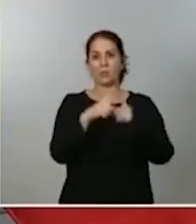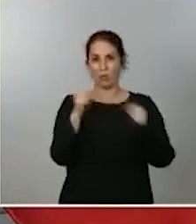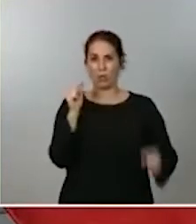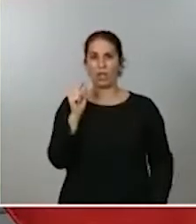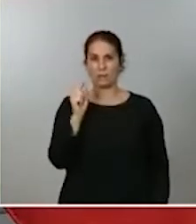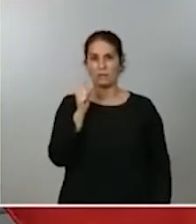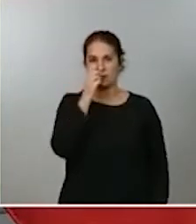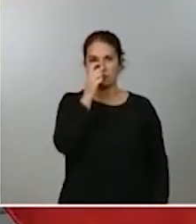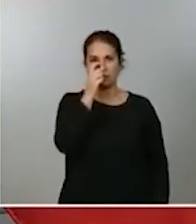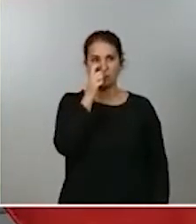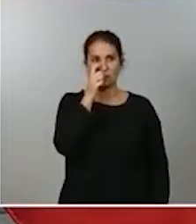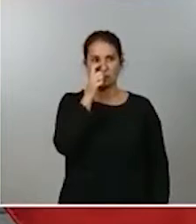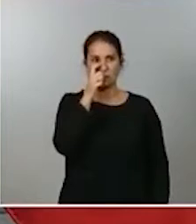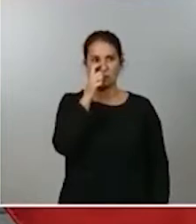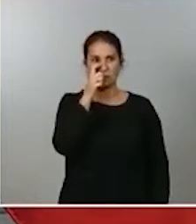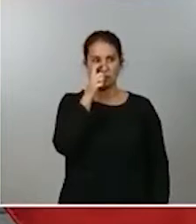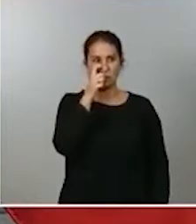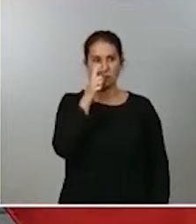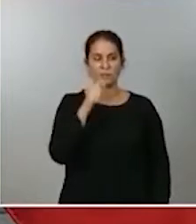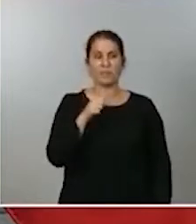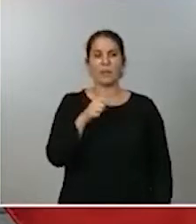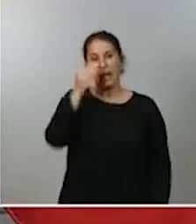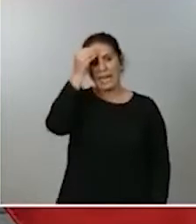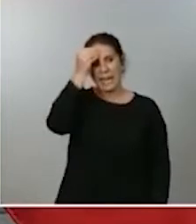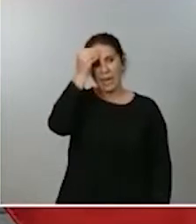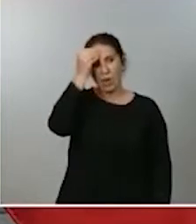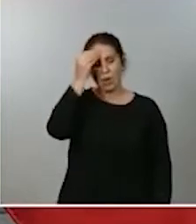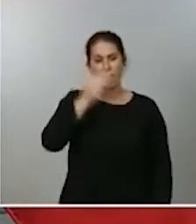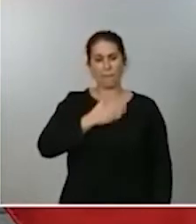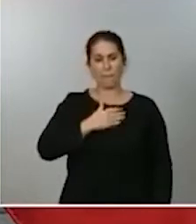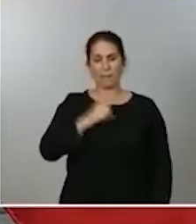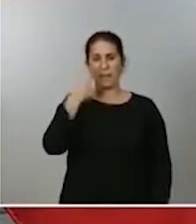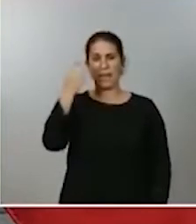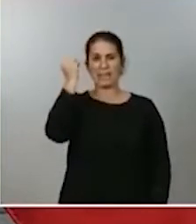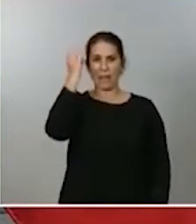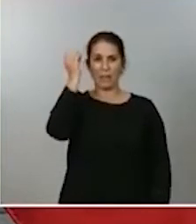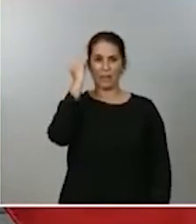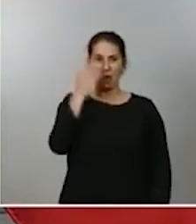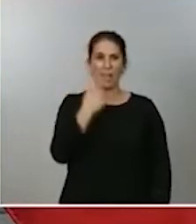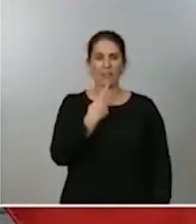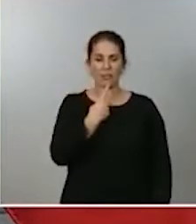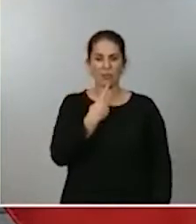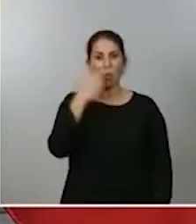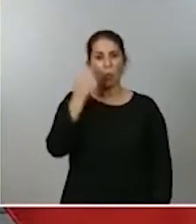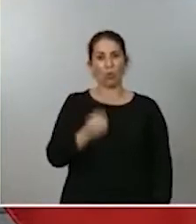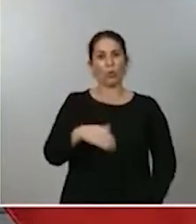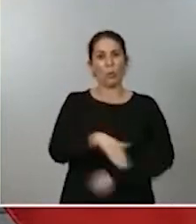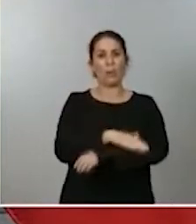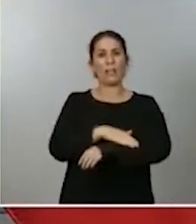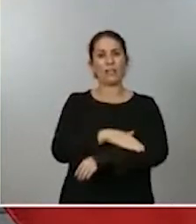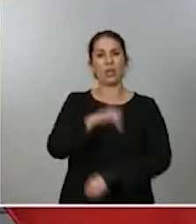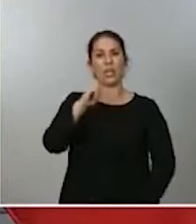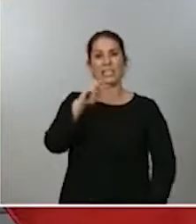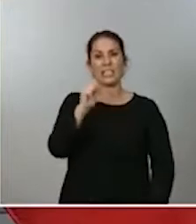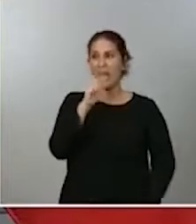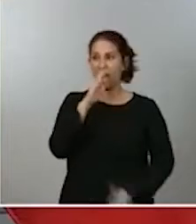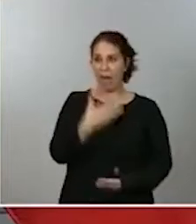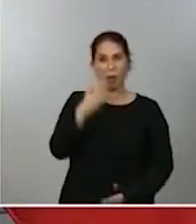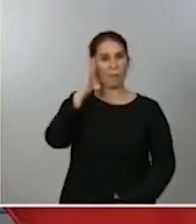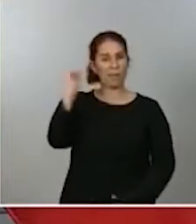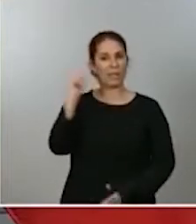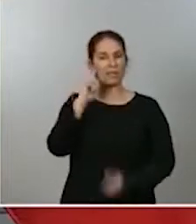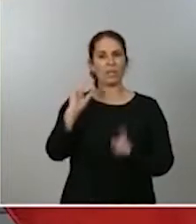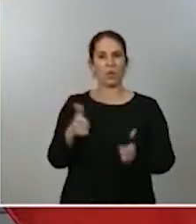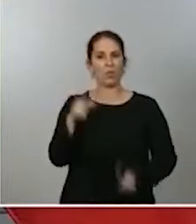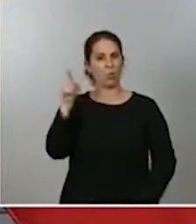querido recordar que he transmitido en mi primera intervención, que justo el ministro Illa está manteniendo hasta ahora, una reunión con